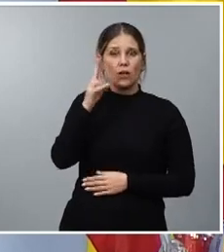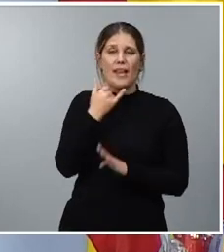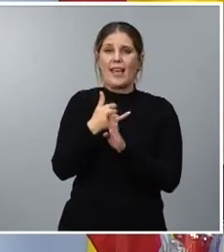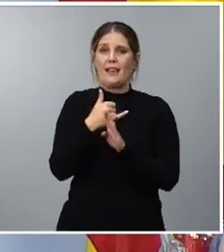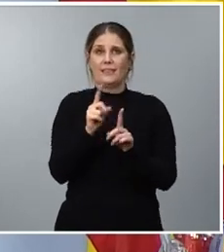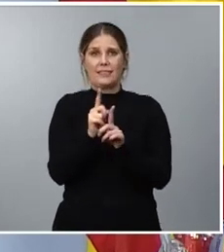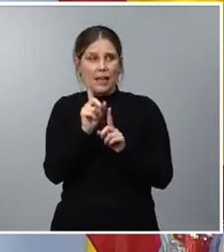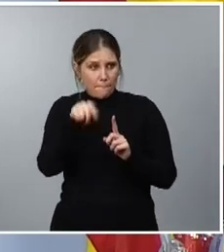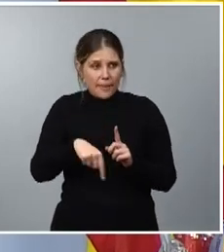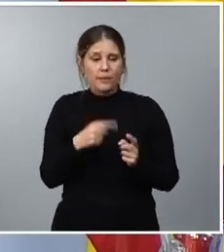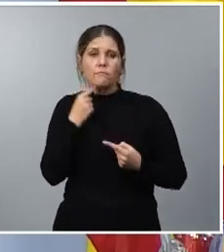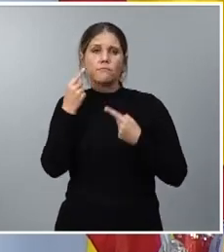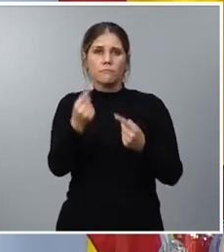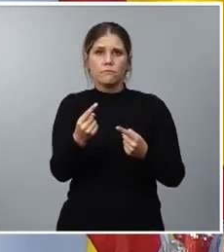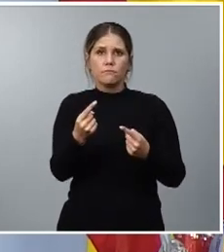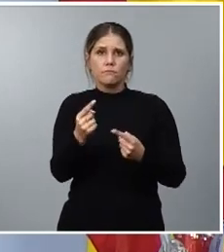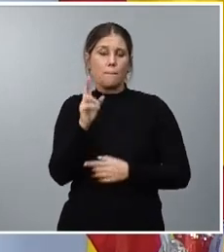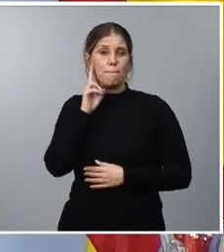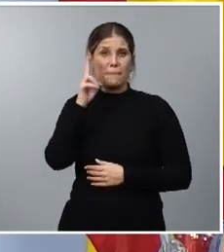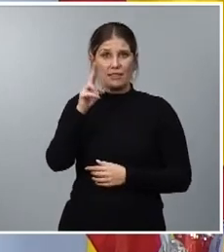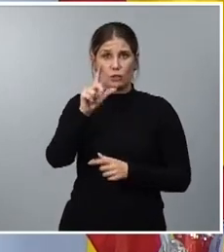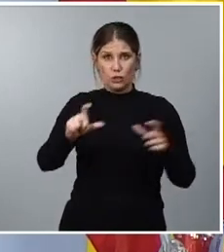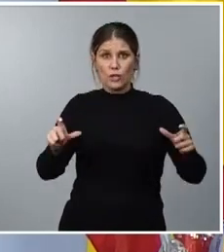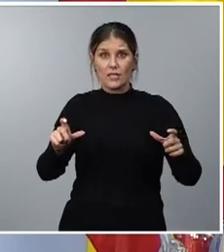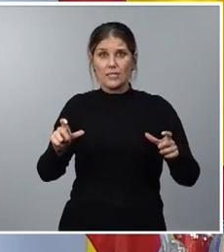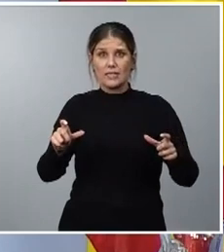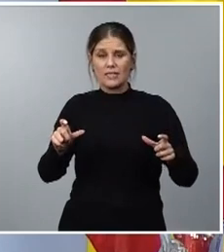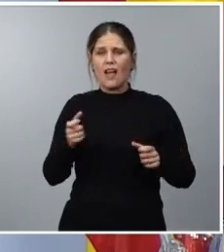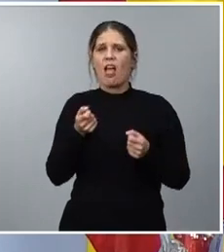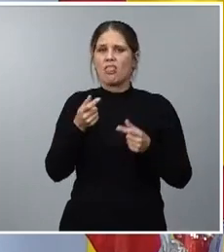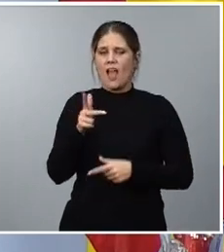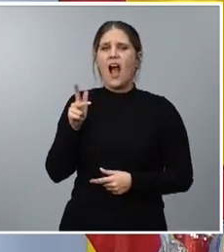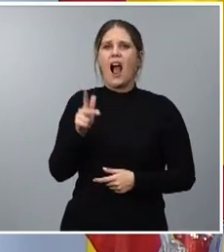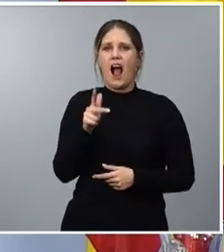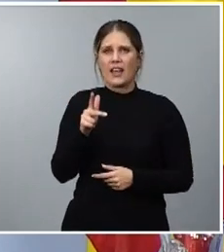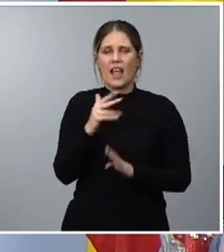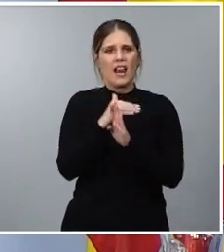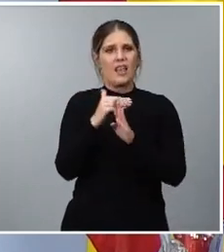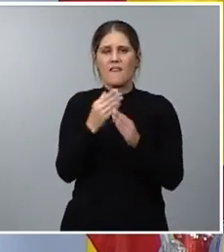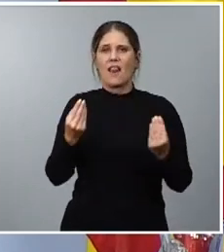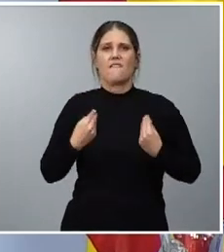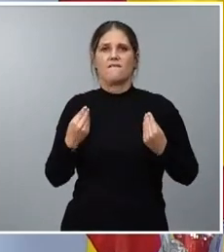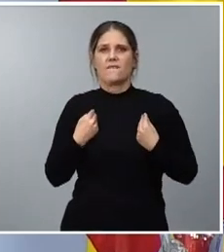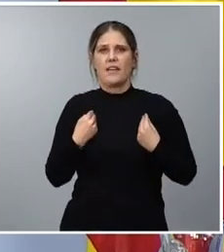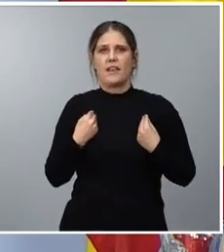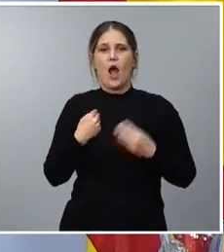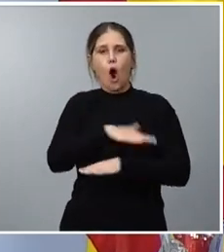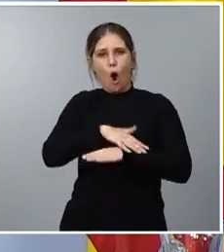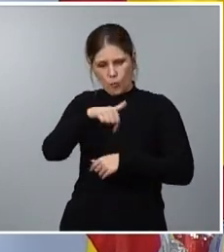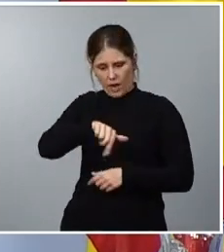ya les adelanto que los pensionistas van a tener garantizado su nivel de vida con este gobierno.